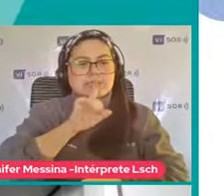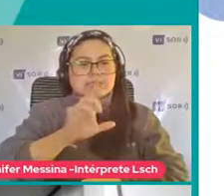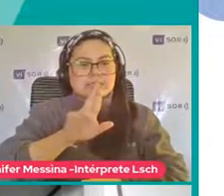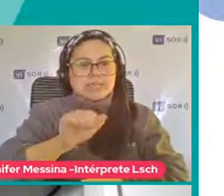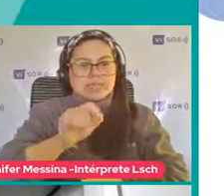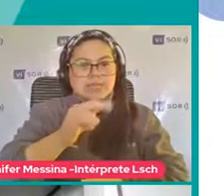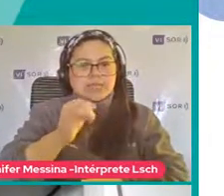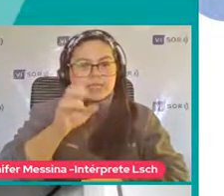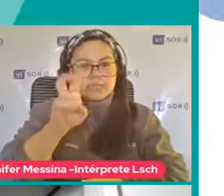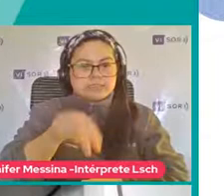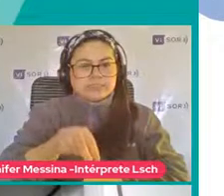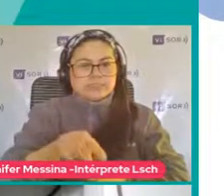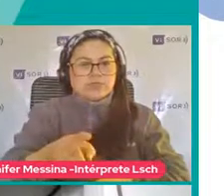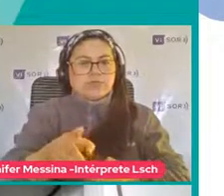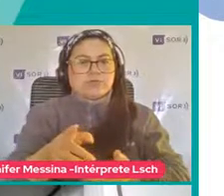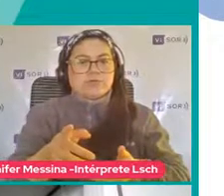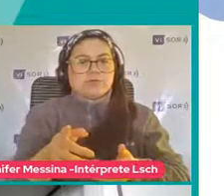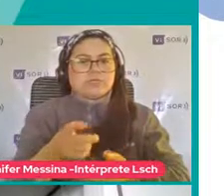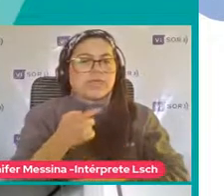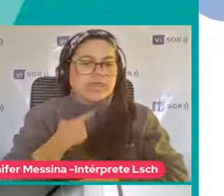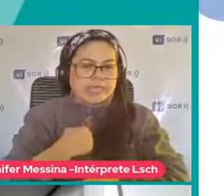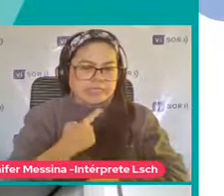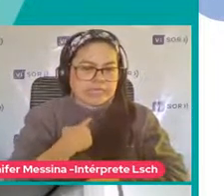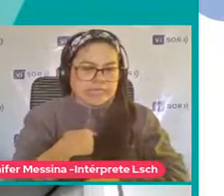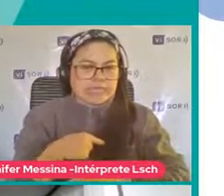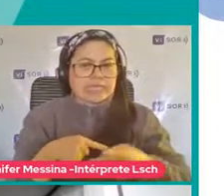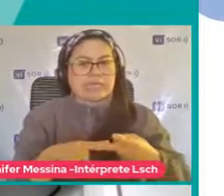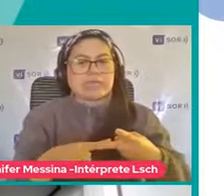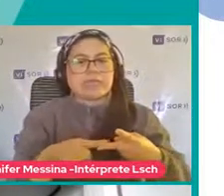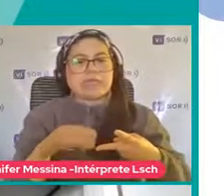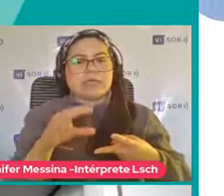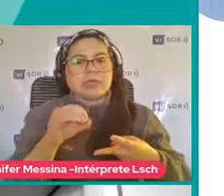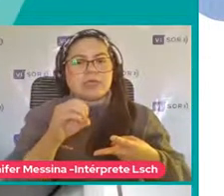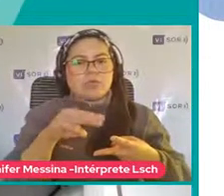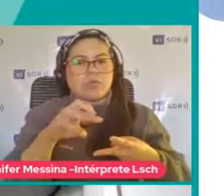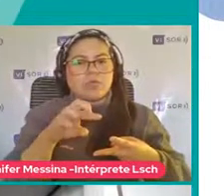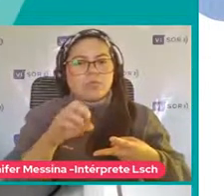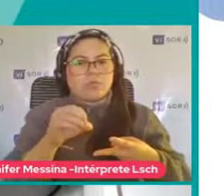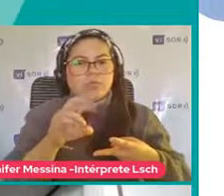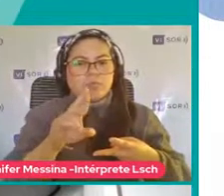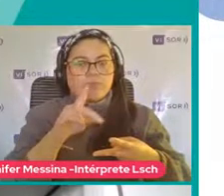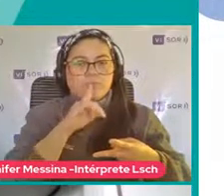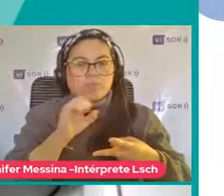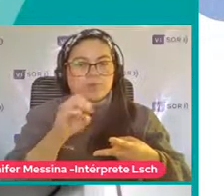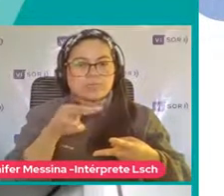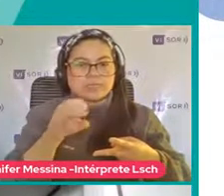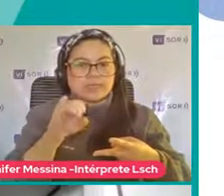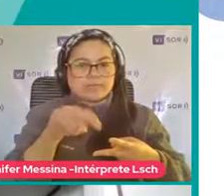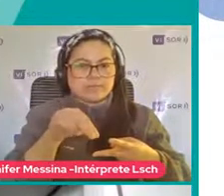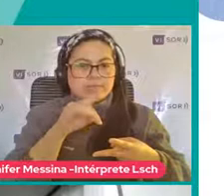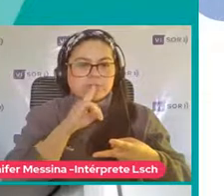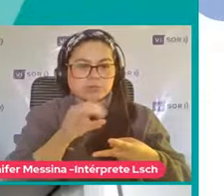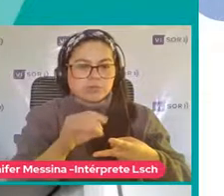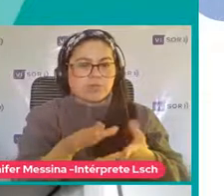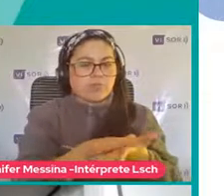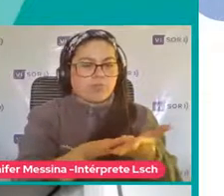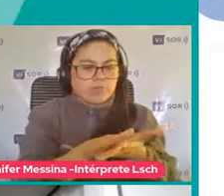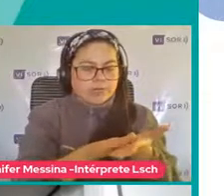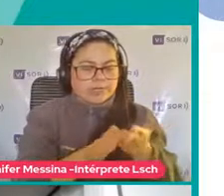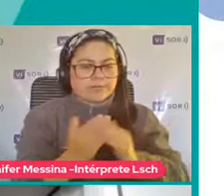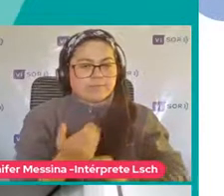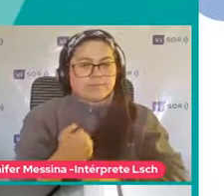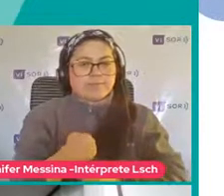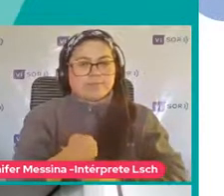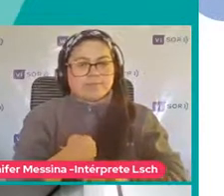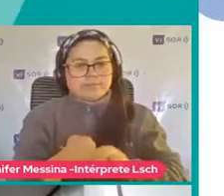comportamiento Y en los intereses Cuando Se relacionan Estas